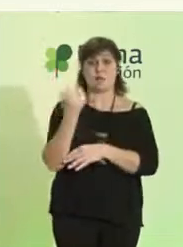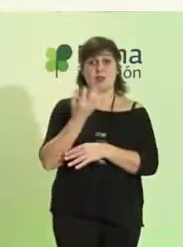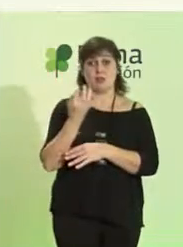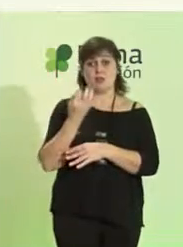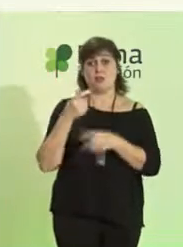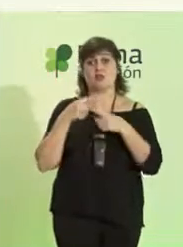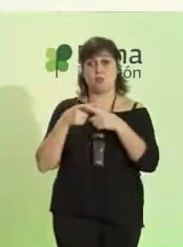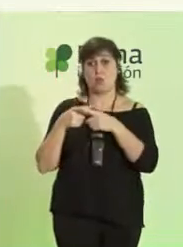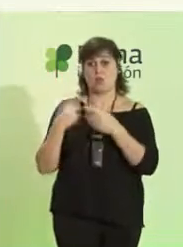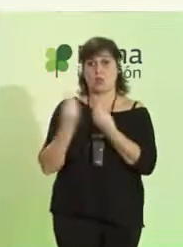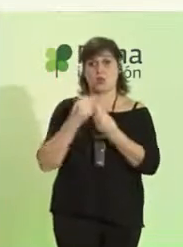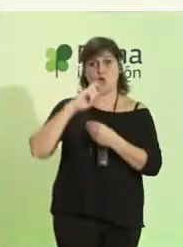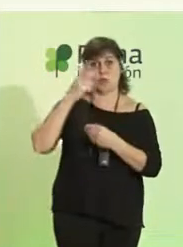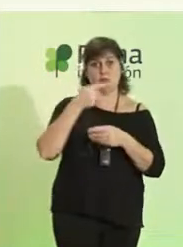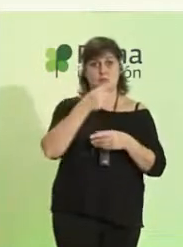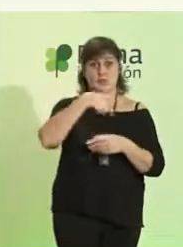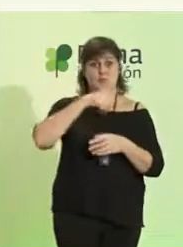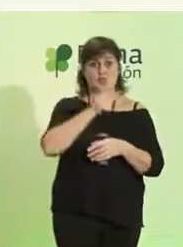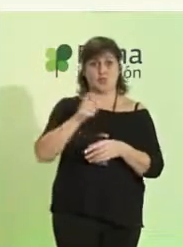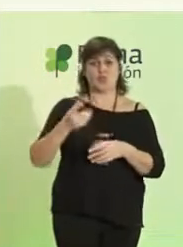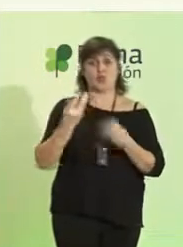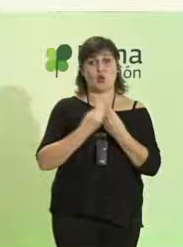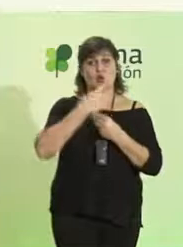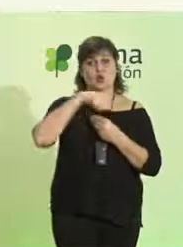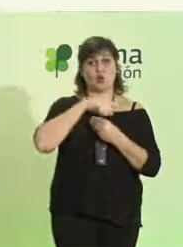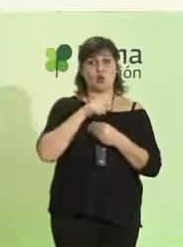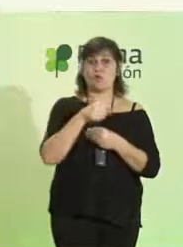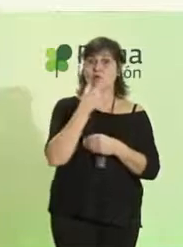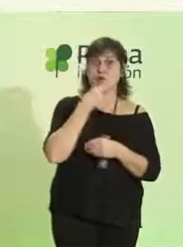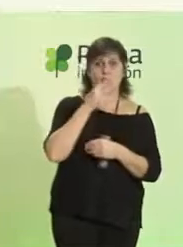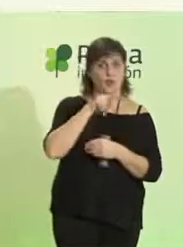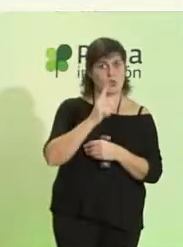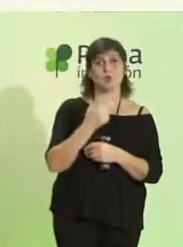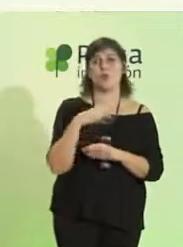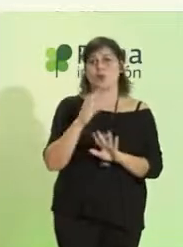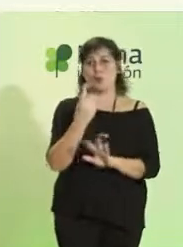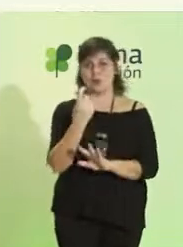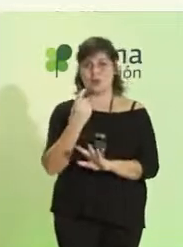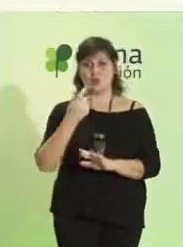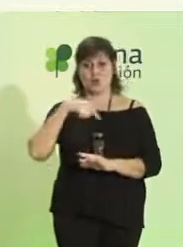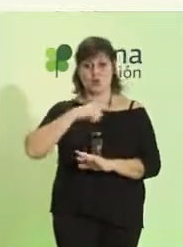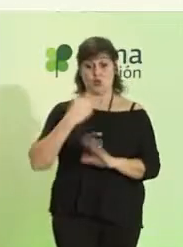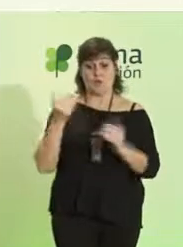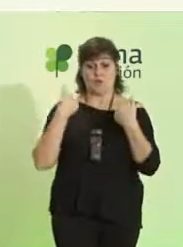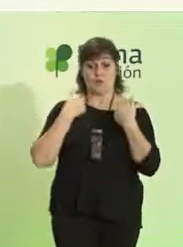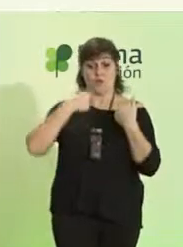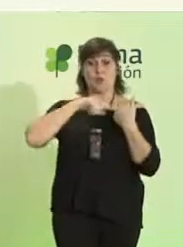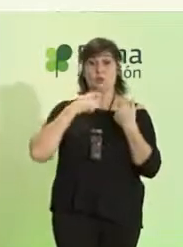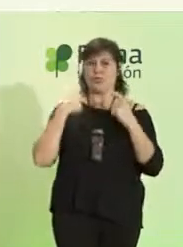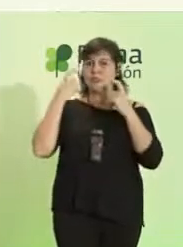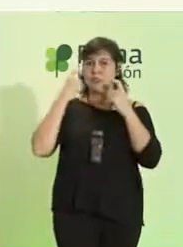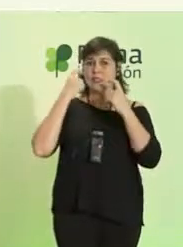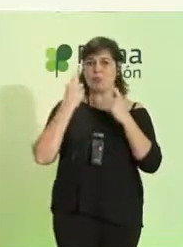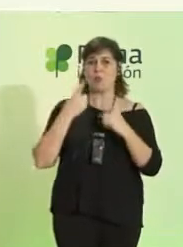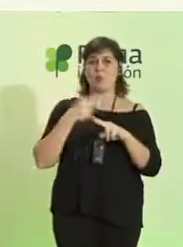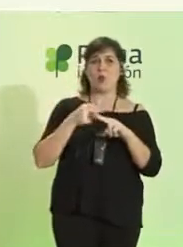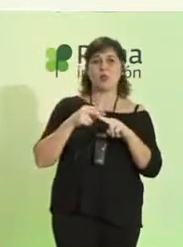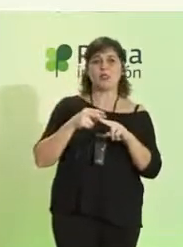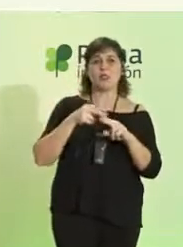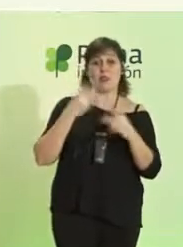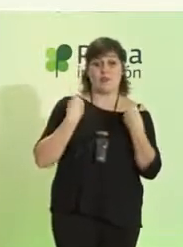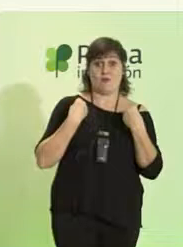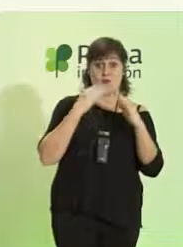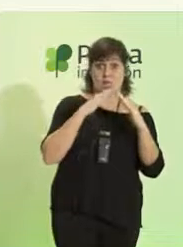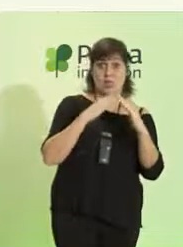tenemos con nosotros. No es fácil, pero es necesario. Nosotros intentamos, desde el ámbito de nuestra responsabilidad, utilizar políticas de